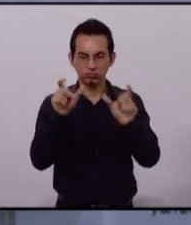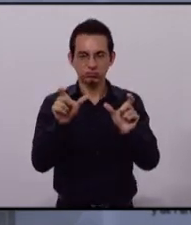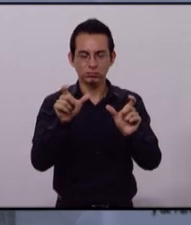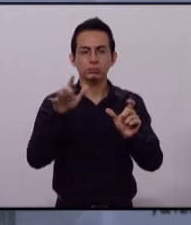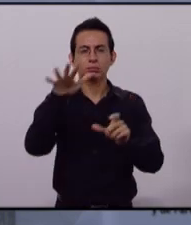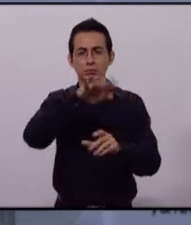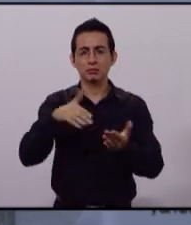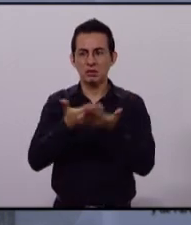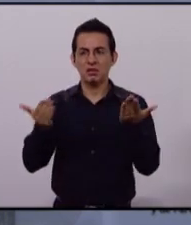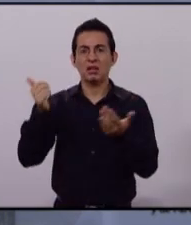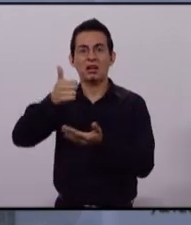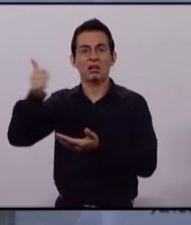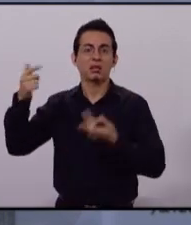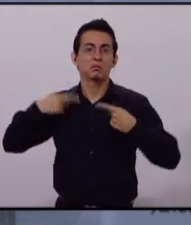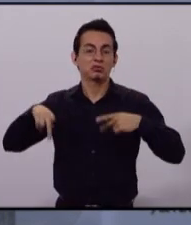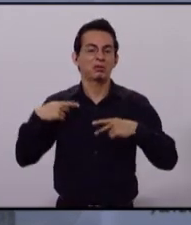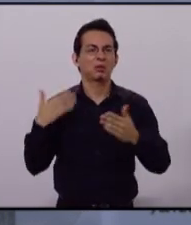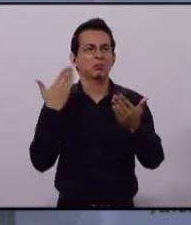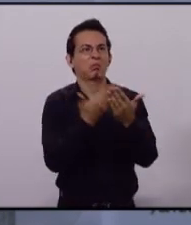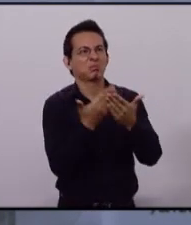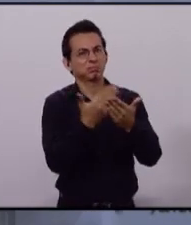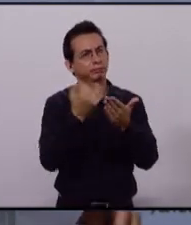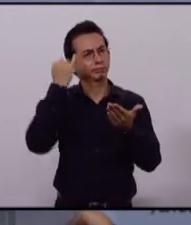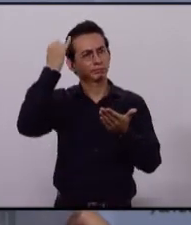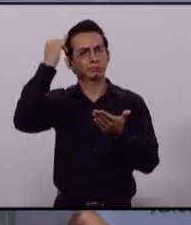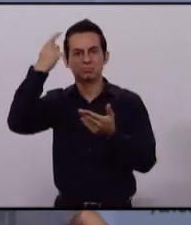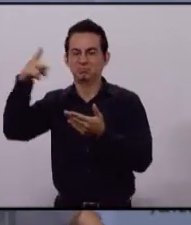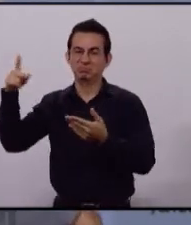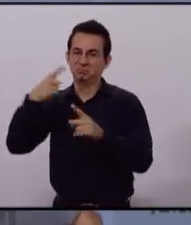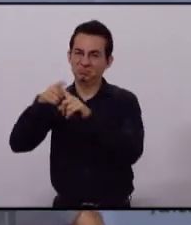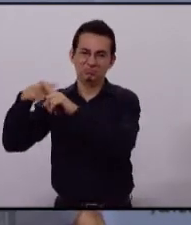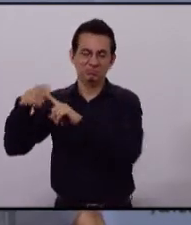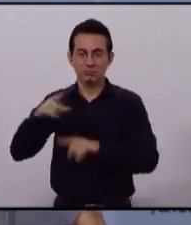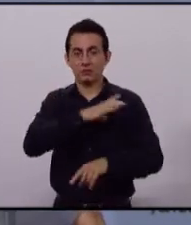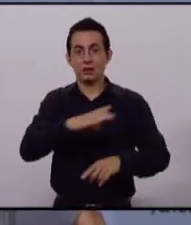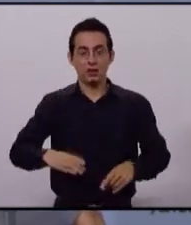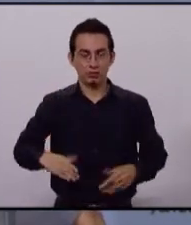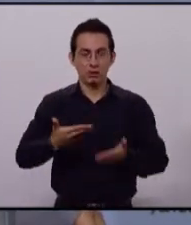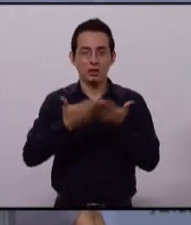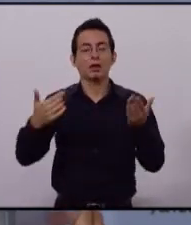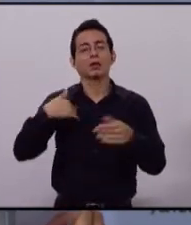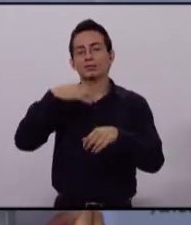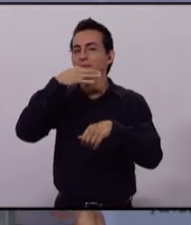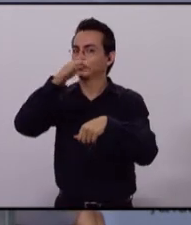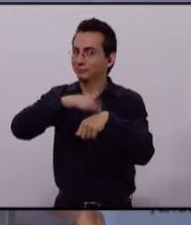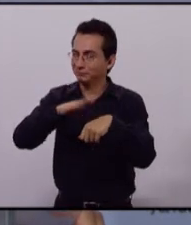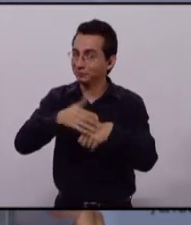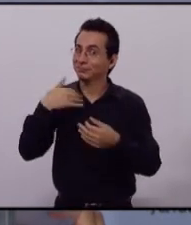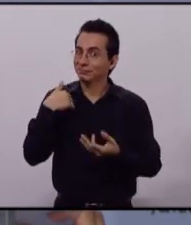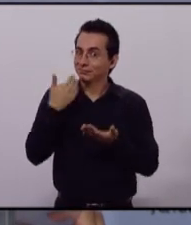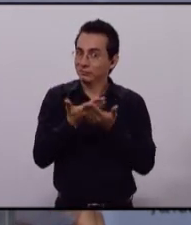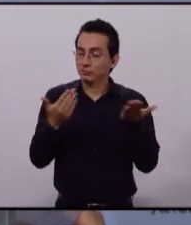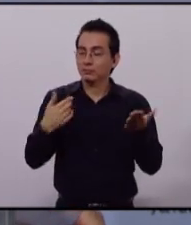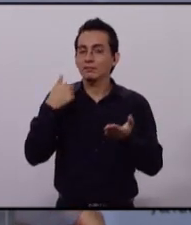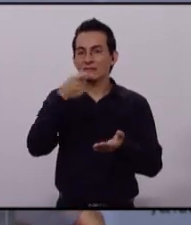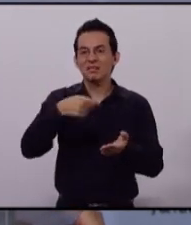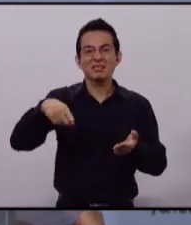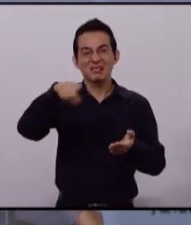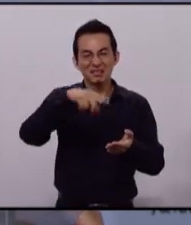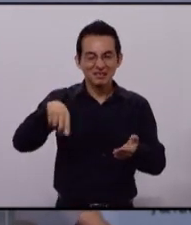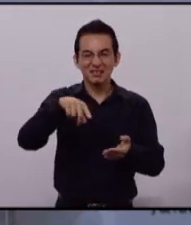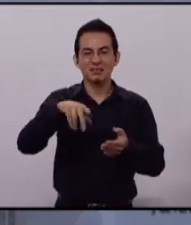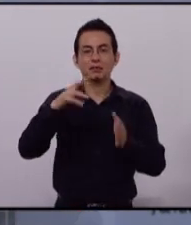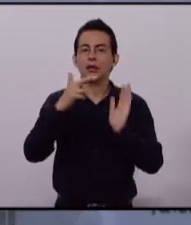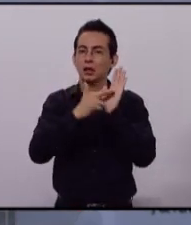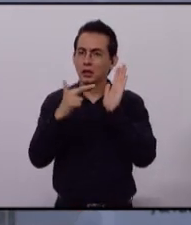Escucharemos las propuestas de cada uno de los candidatos en esta materia. Les recuerdo también, señores, suscribirse a